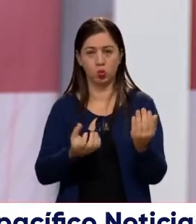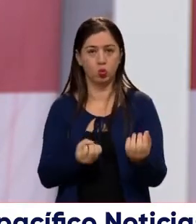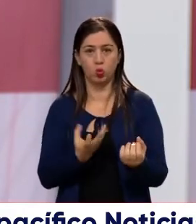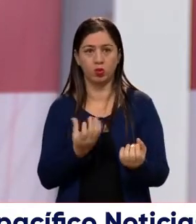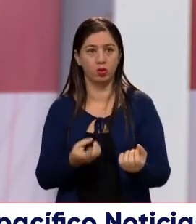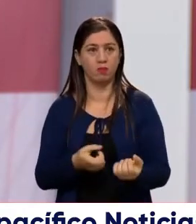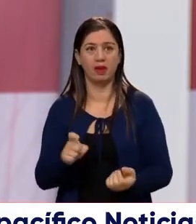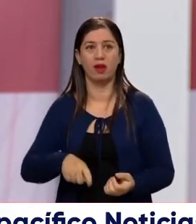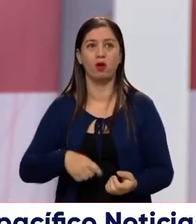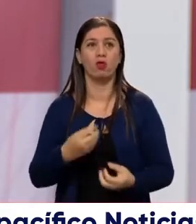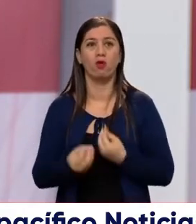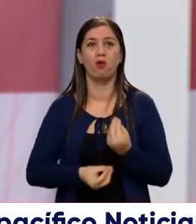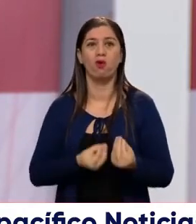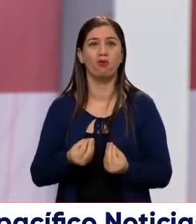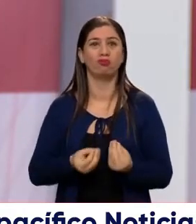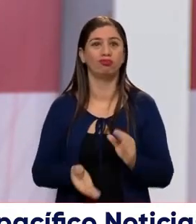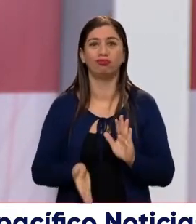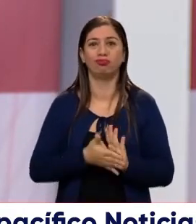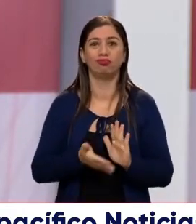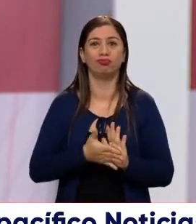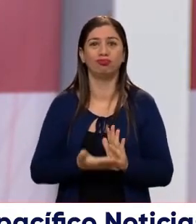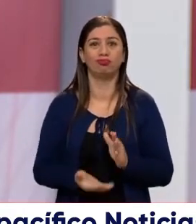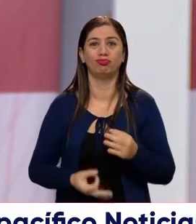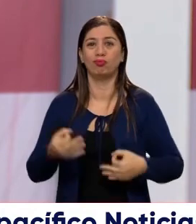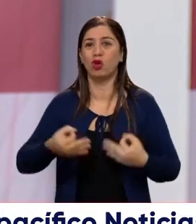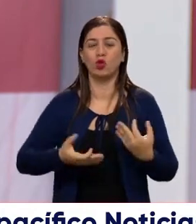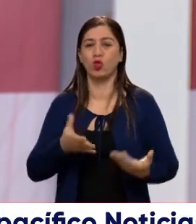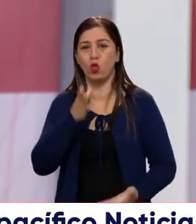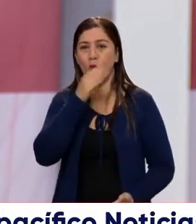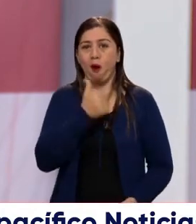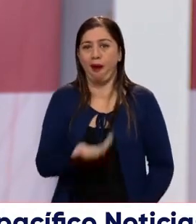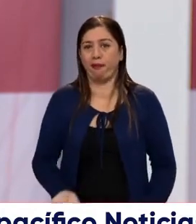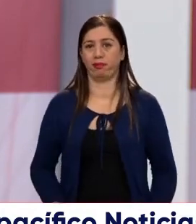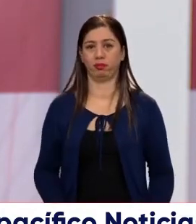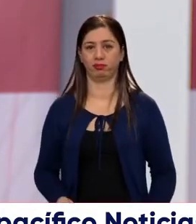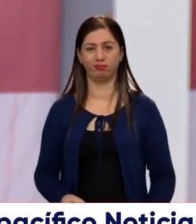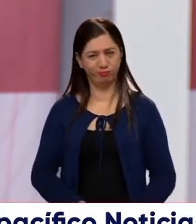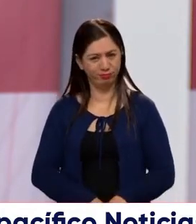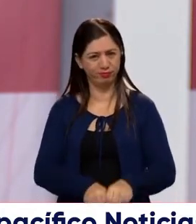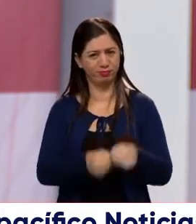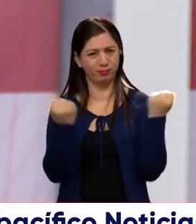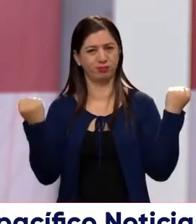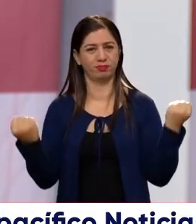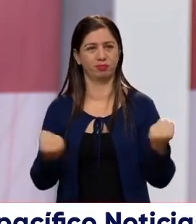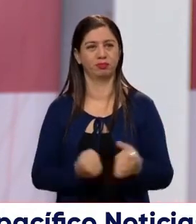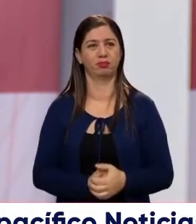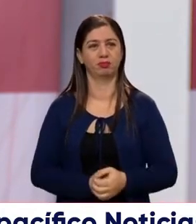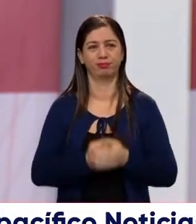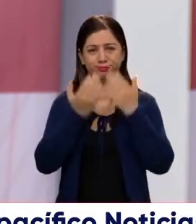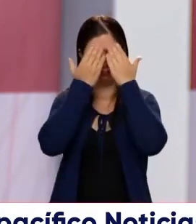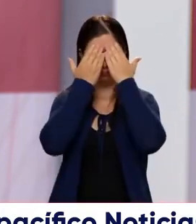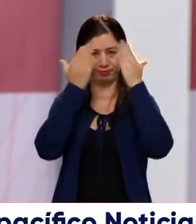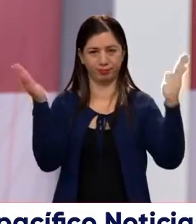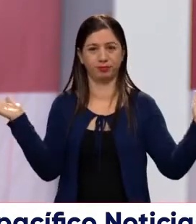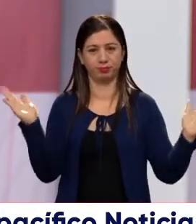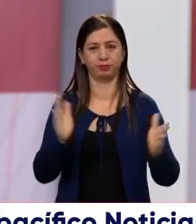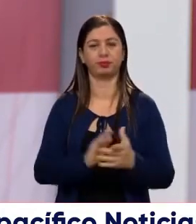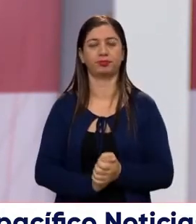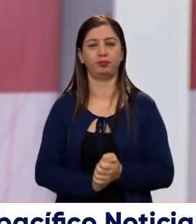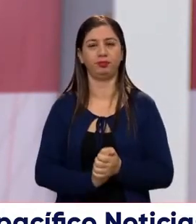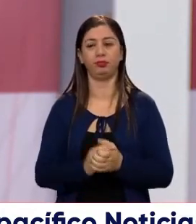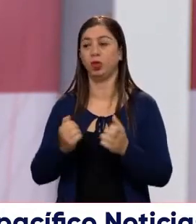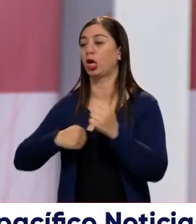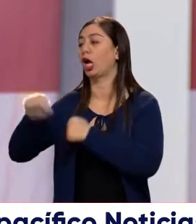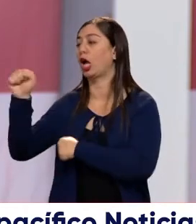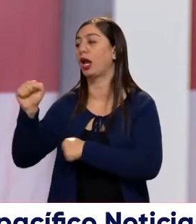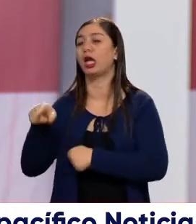cuenta, pero no tiene ninguna validez, ningún peso jurídico, pues eso le hace daño finalmente a la democracia como tal, porque va a